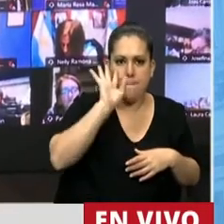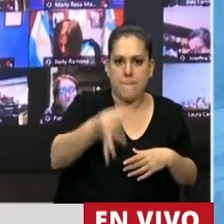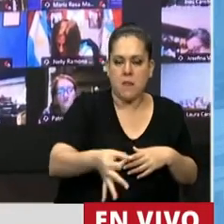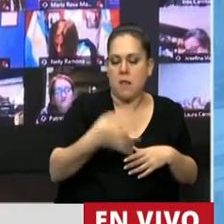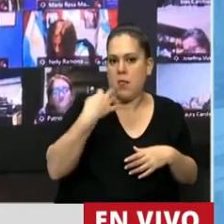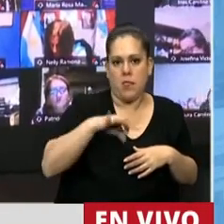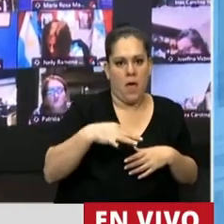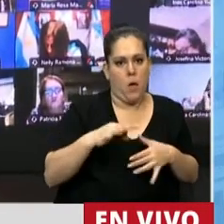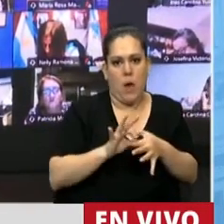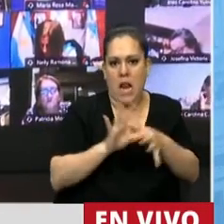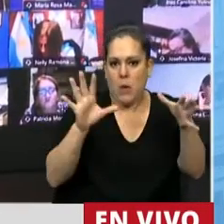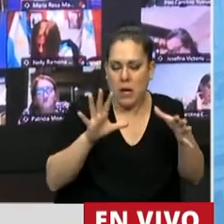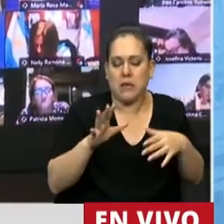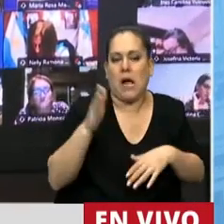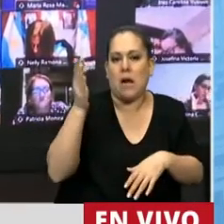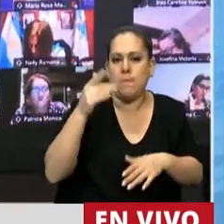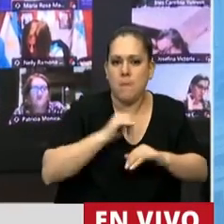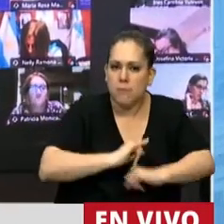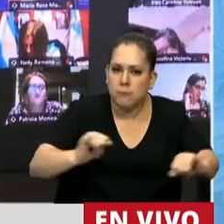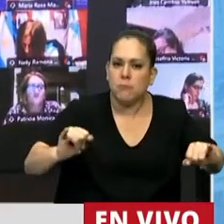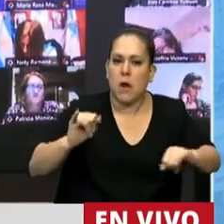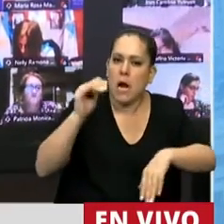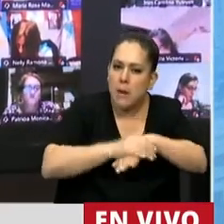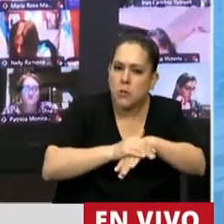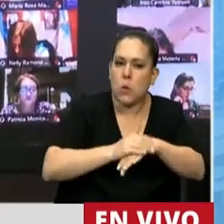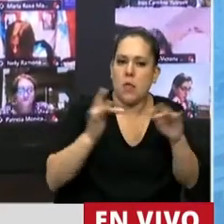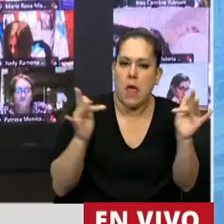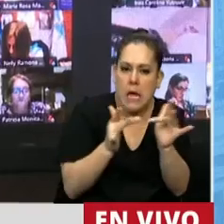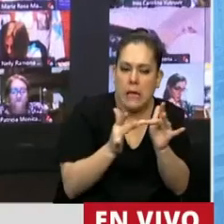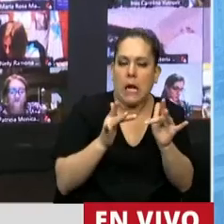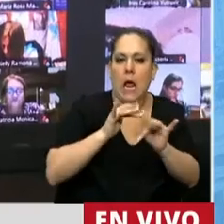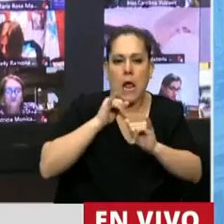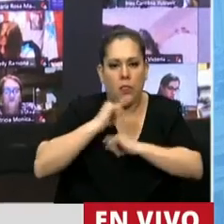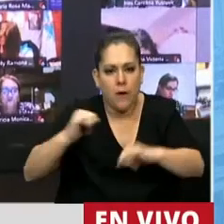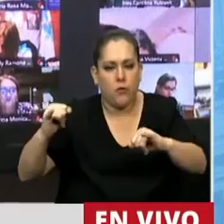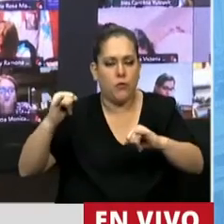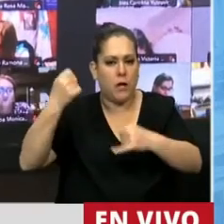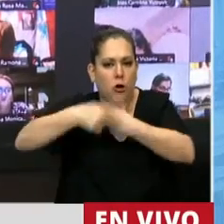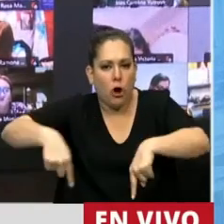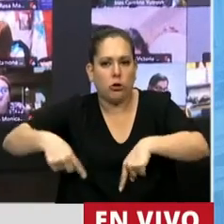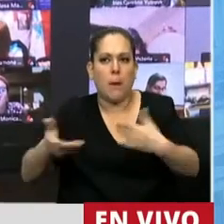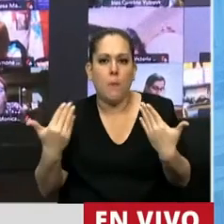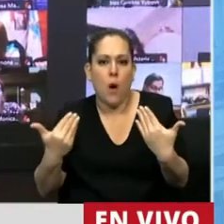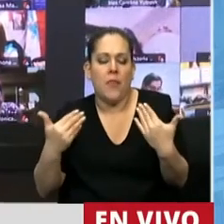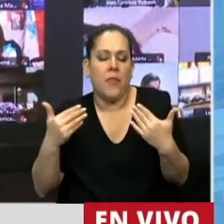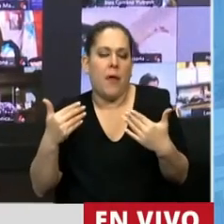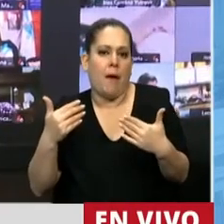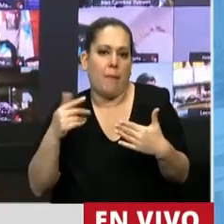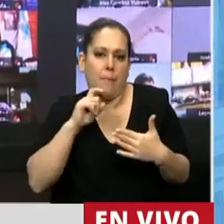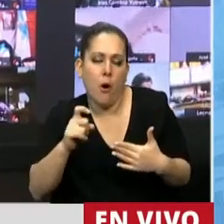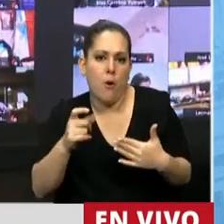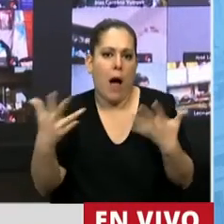alertar, alentar el uso responsable y difundir todo el tipo de acciones que vayan encaradas en este tipo de